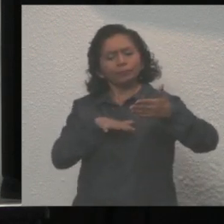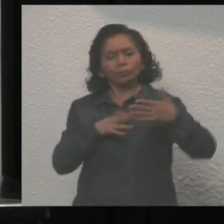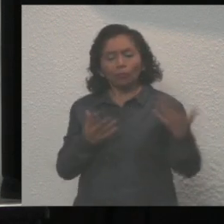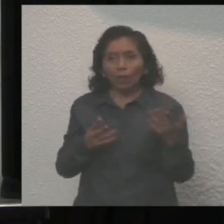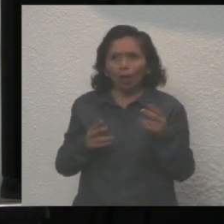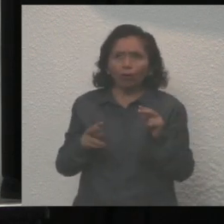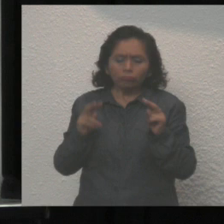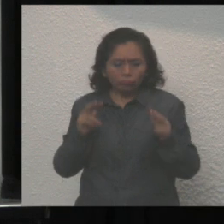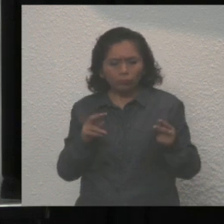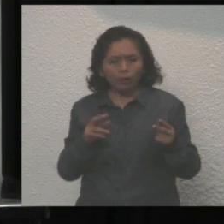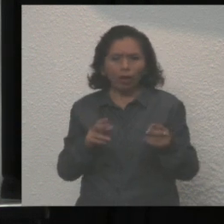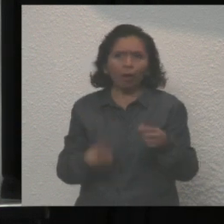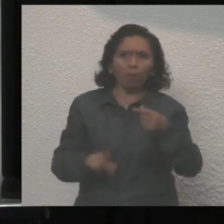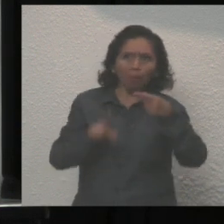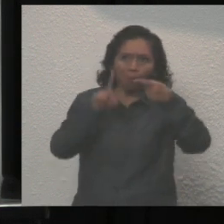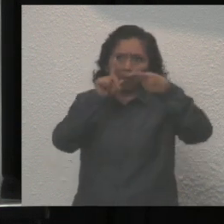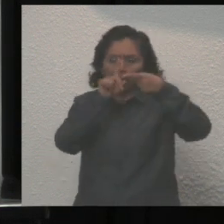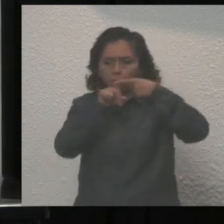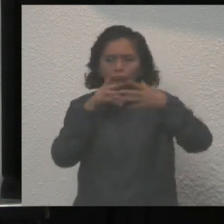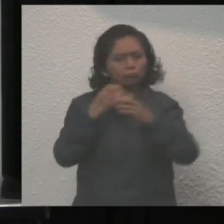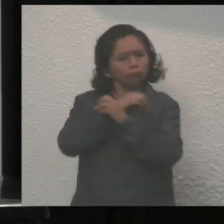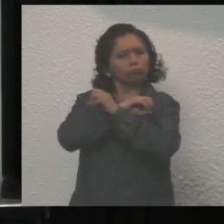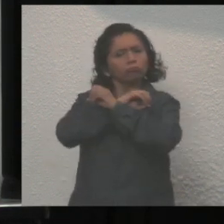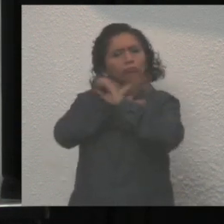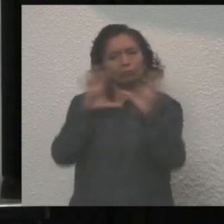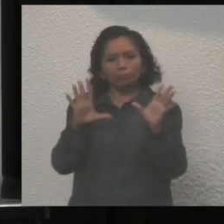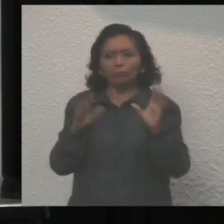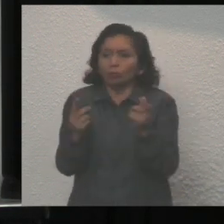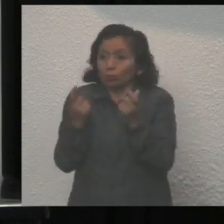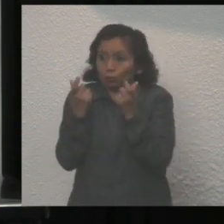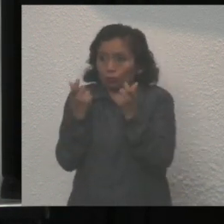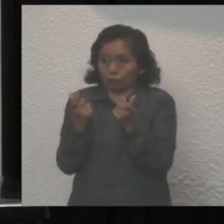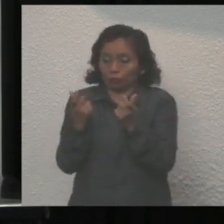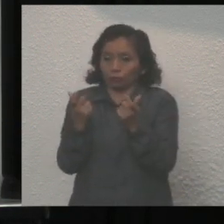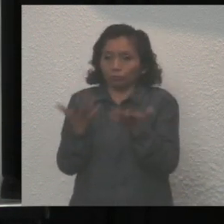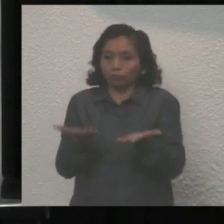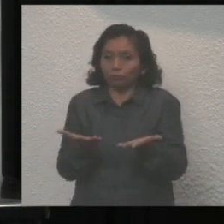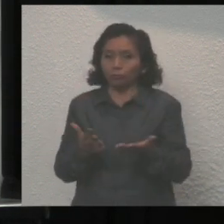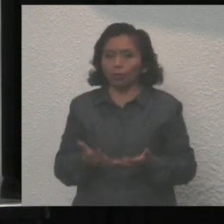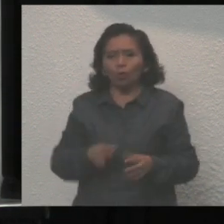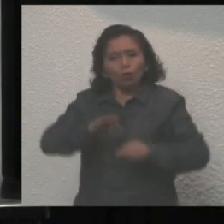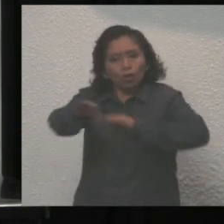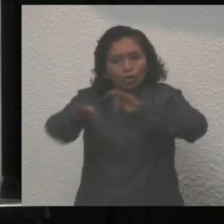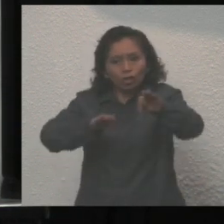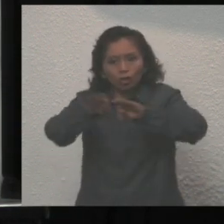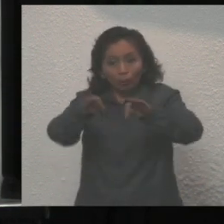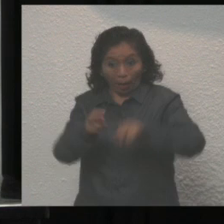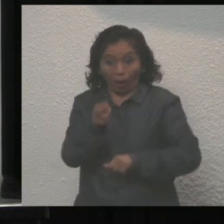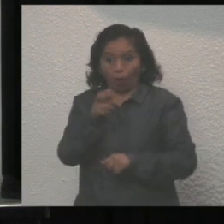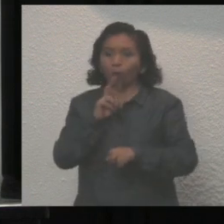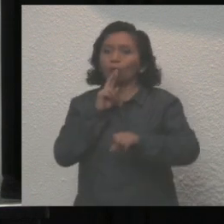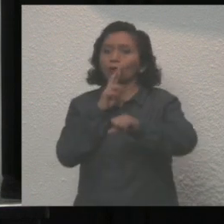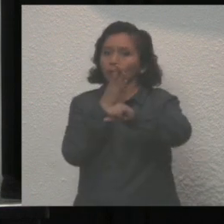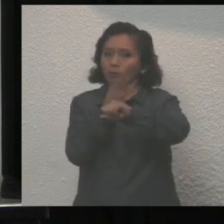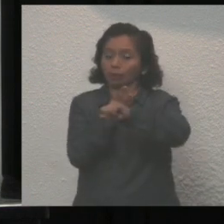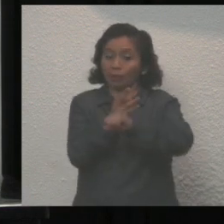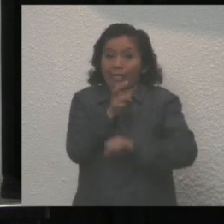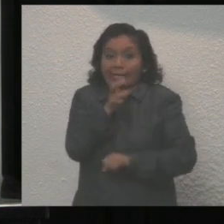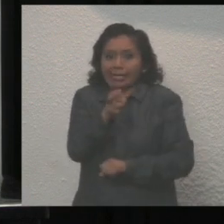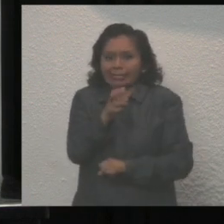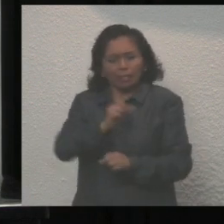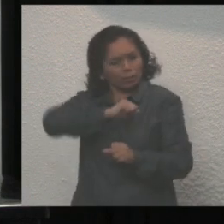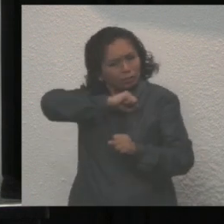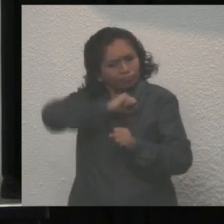visión basada en la optimización y transparencia de los recursos. Apostamos por el trabajo responsable y así lo